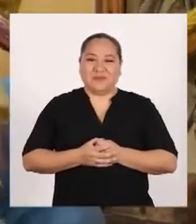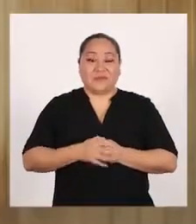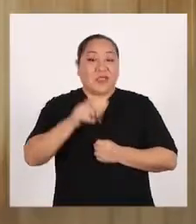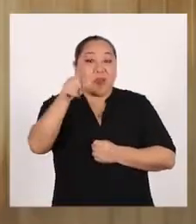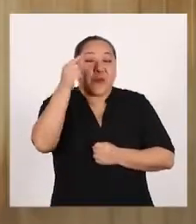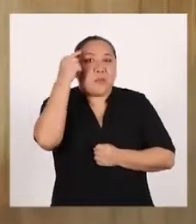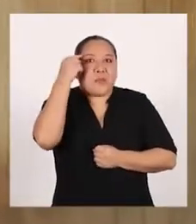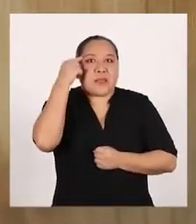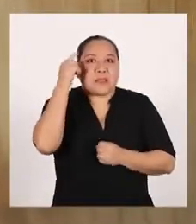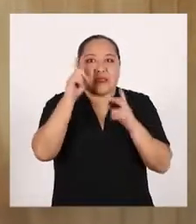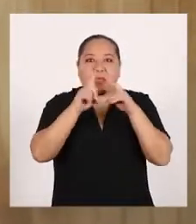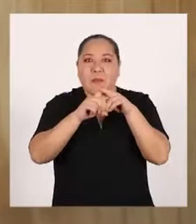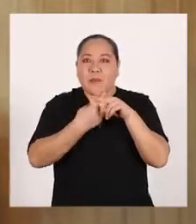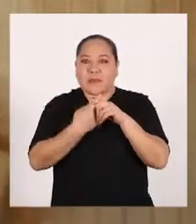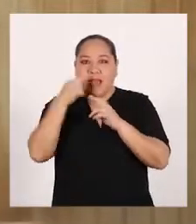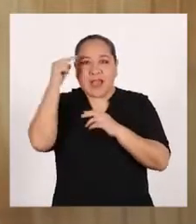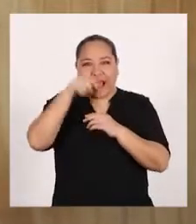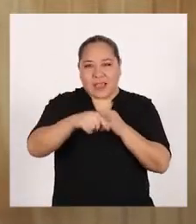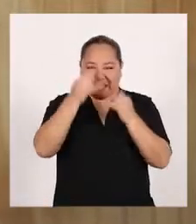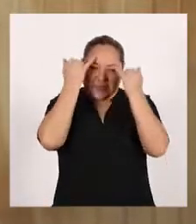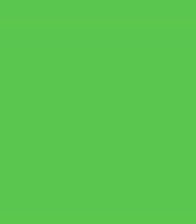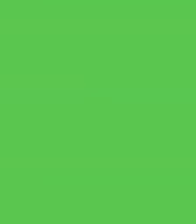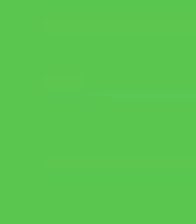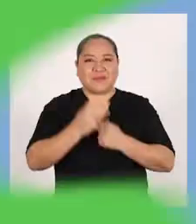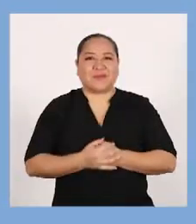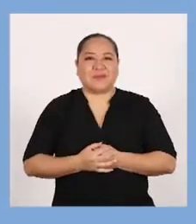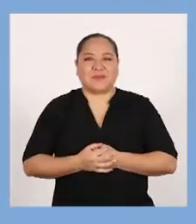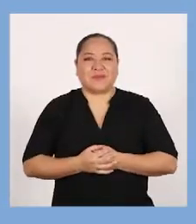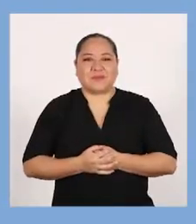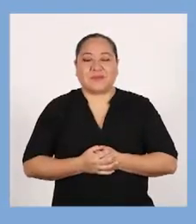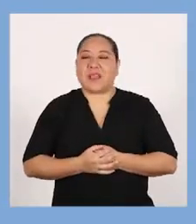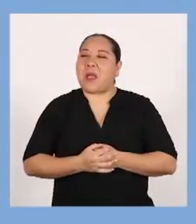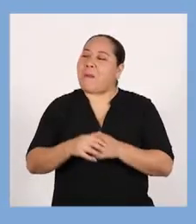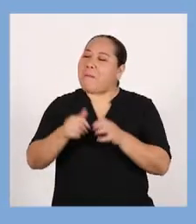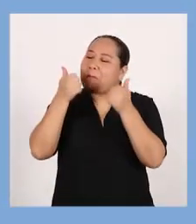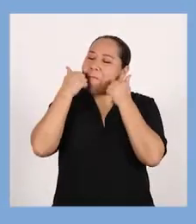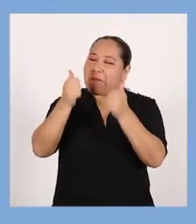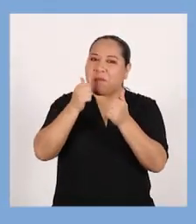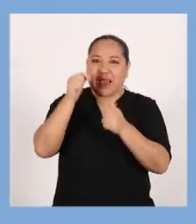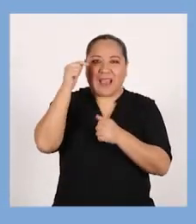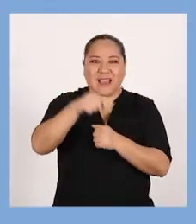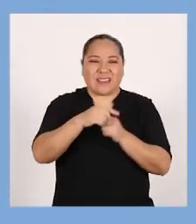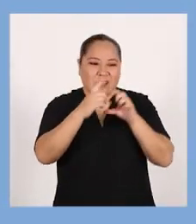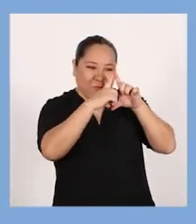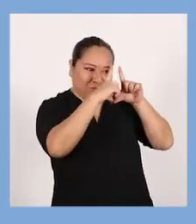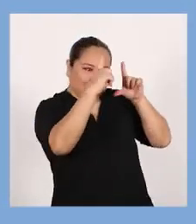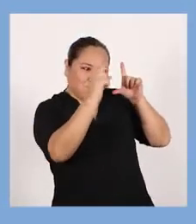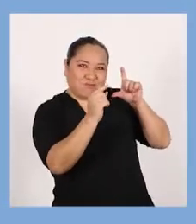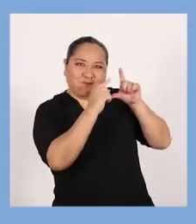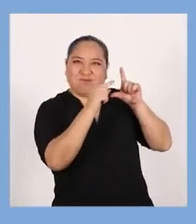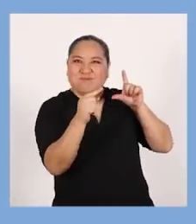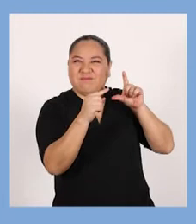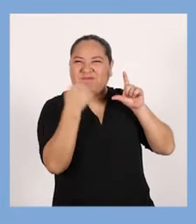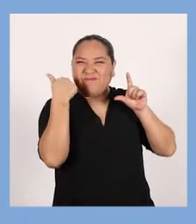¿Qué les parece si empezamos esta aventura? ¡Qué genial nuestro fichero!